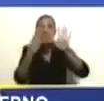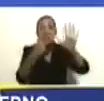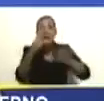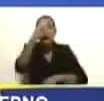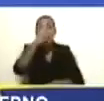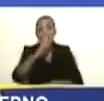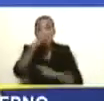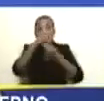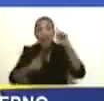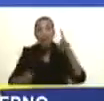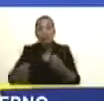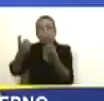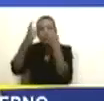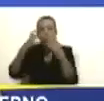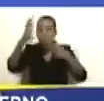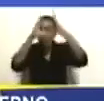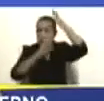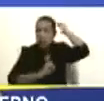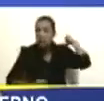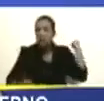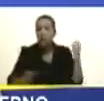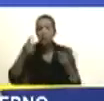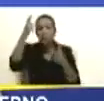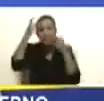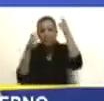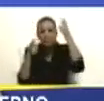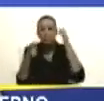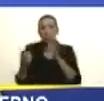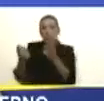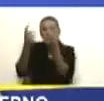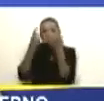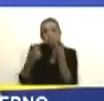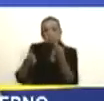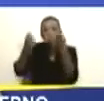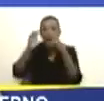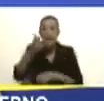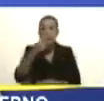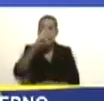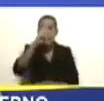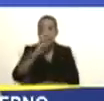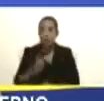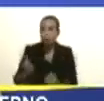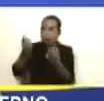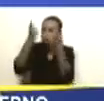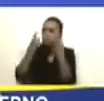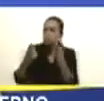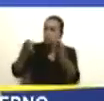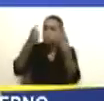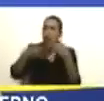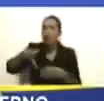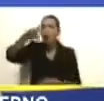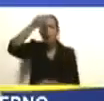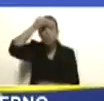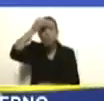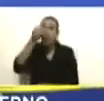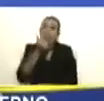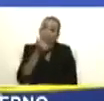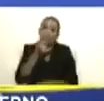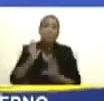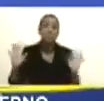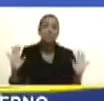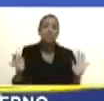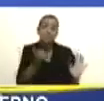medio como canciller del maestro. y en diez años habré cometido errores